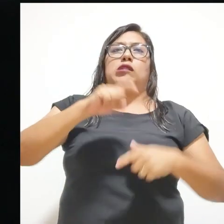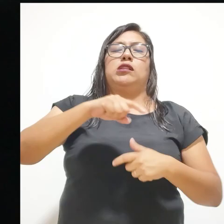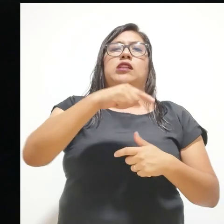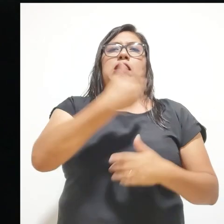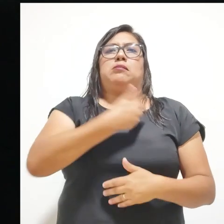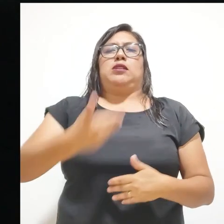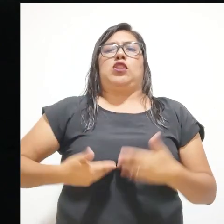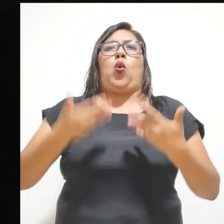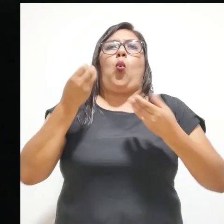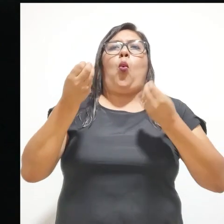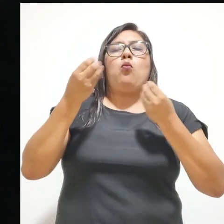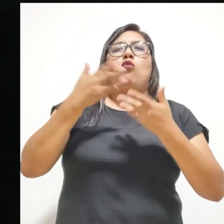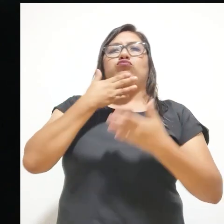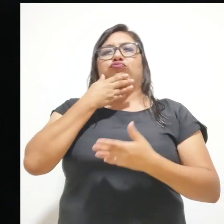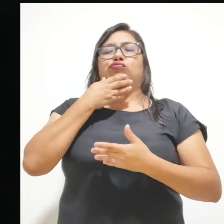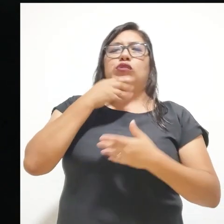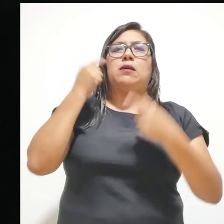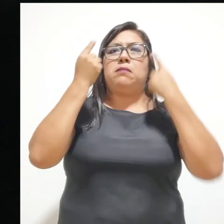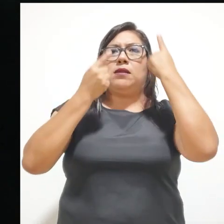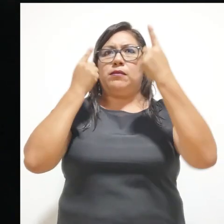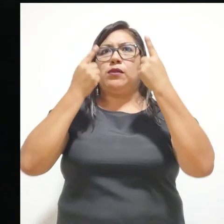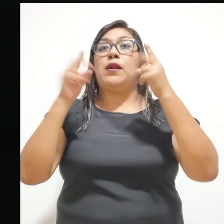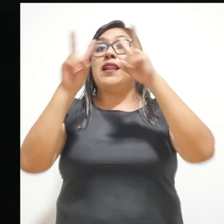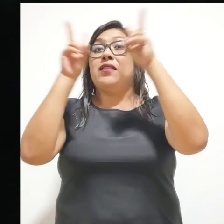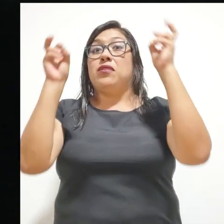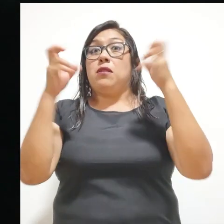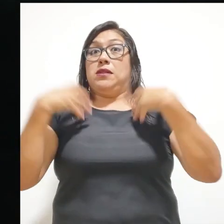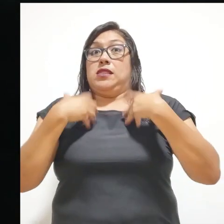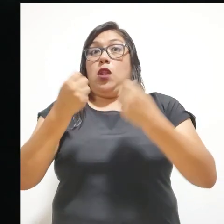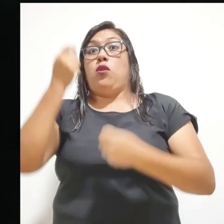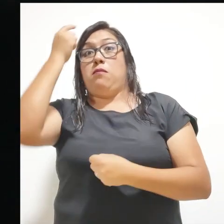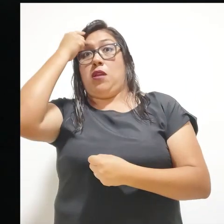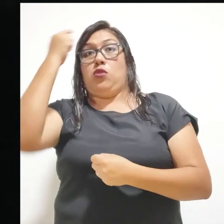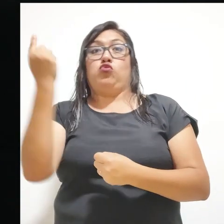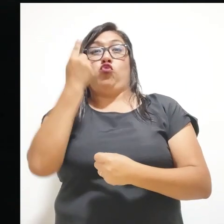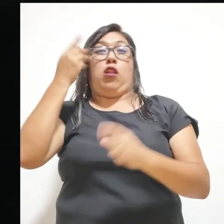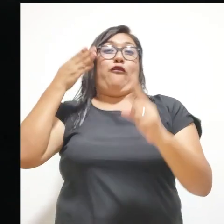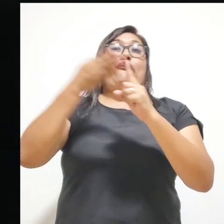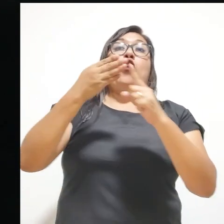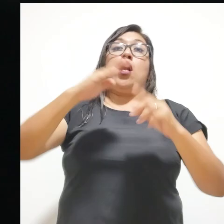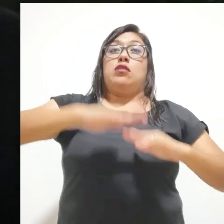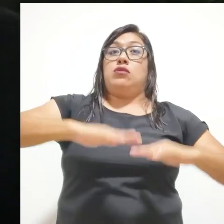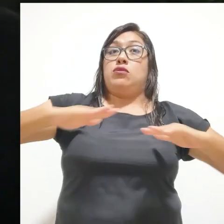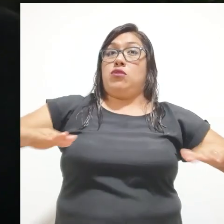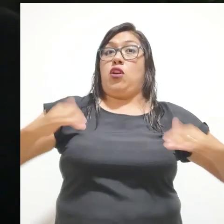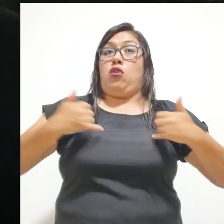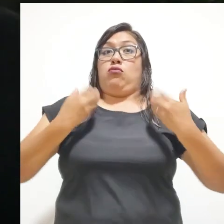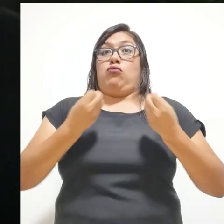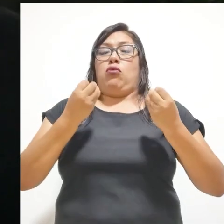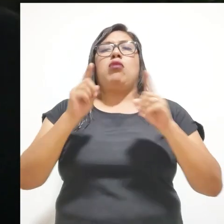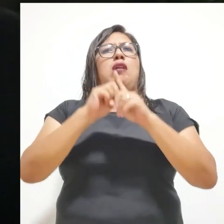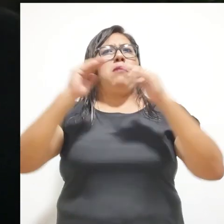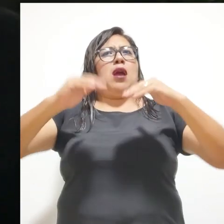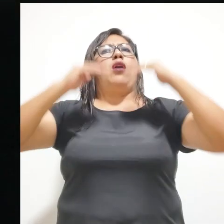que saber responder. El tema de salud mental resulta importantísimo, no solamente para niños y niños adolescentes, para adultos mayores, para mujeres, para